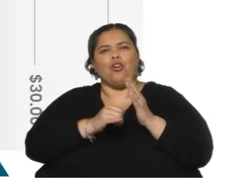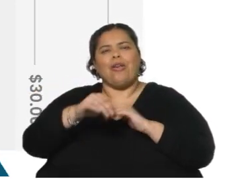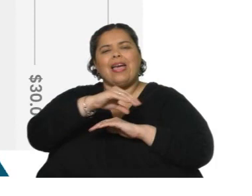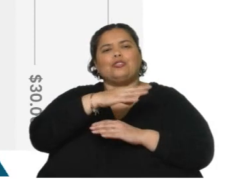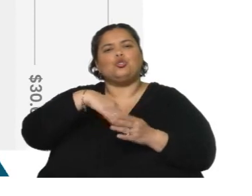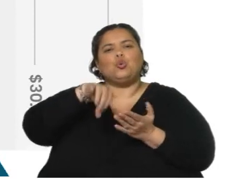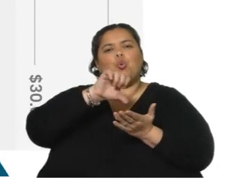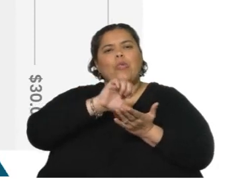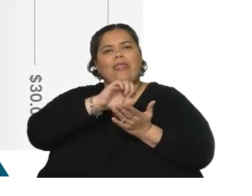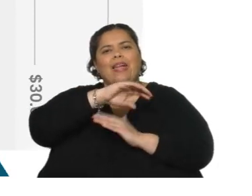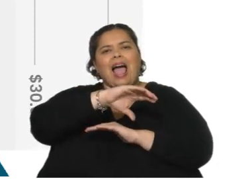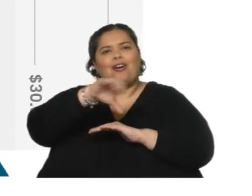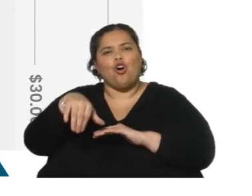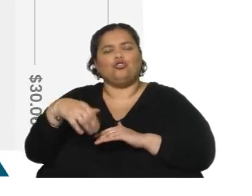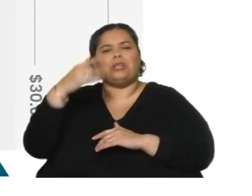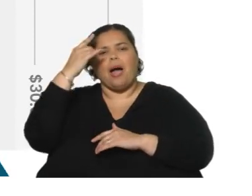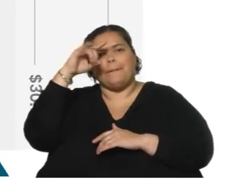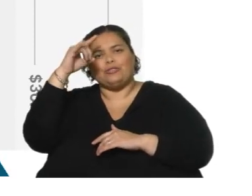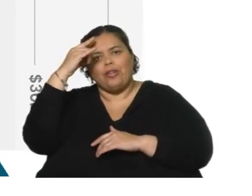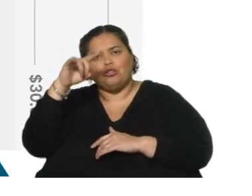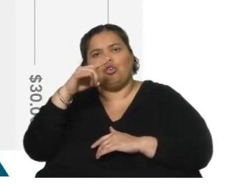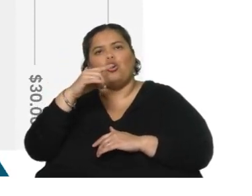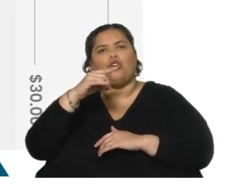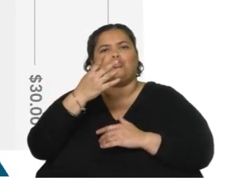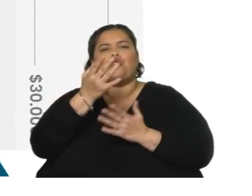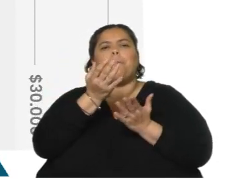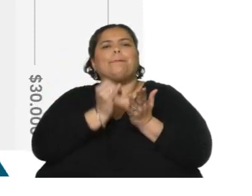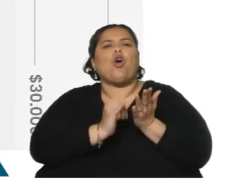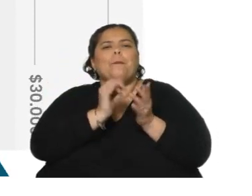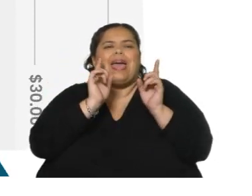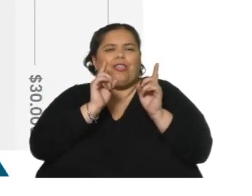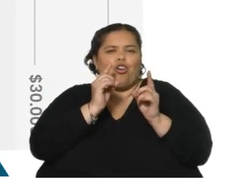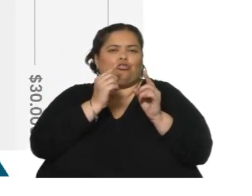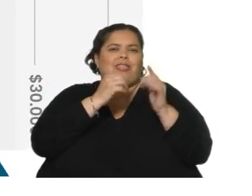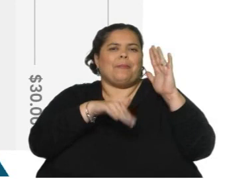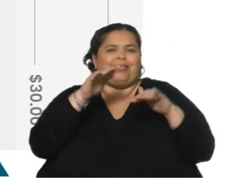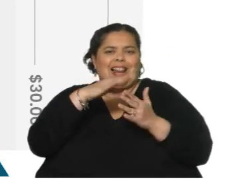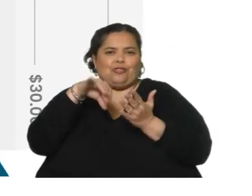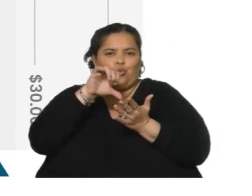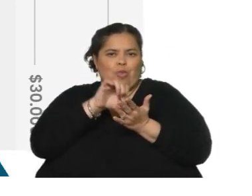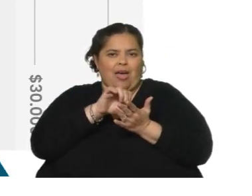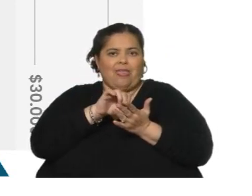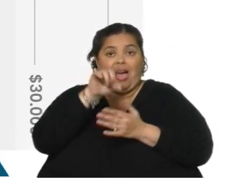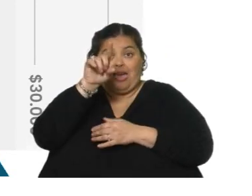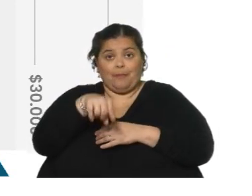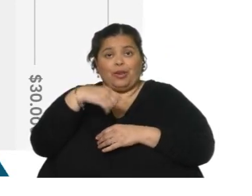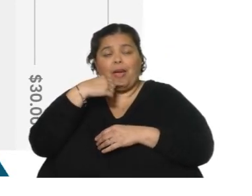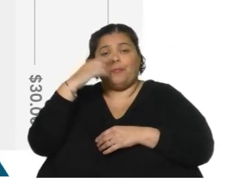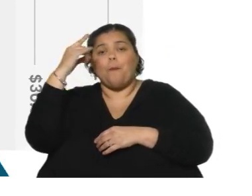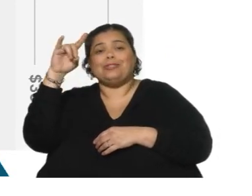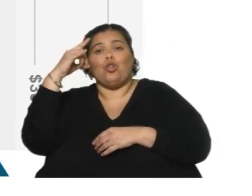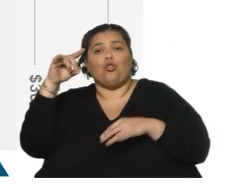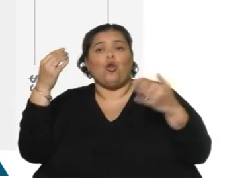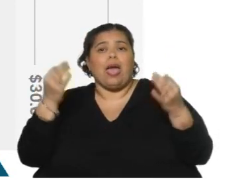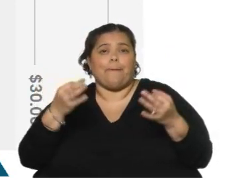Paso de los Toros. Bueno, son promedios por ciudades. Y ahí hay algunas referencias interesantes. Paso de los Toros es un caso especial.